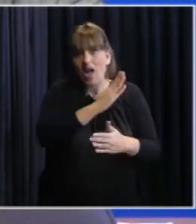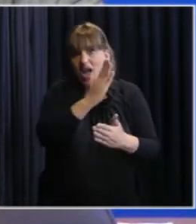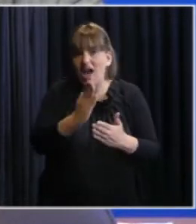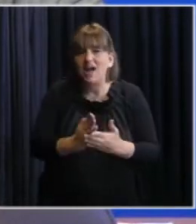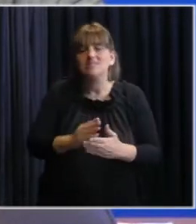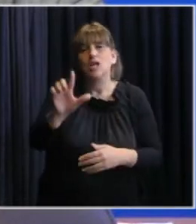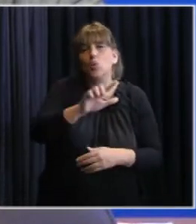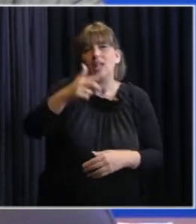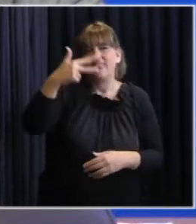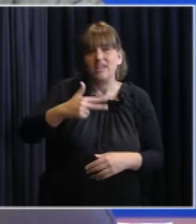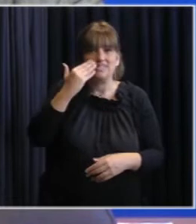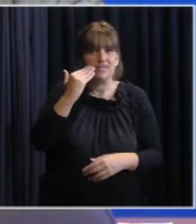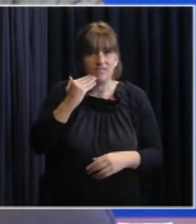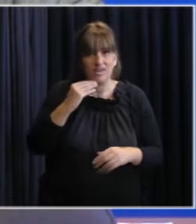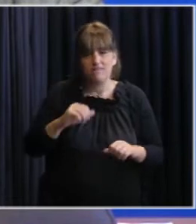13 de abril